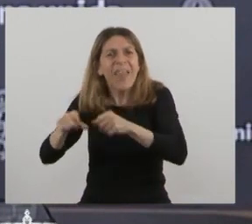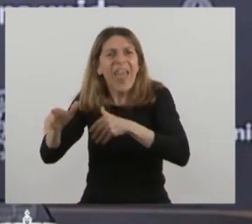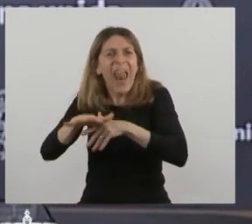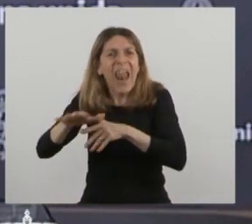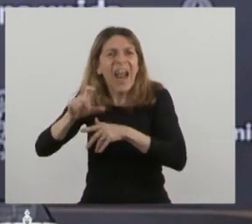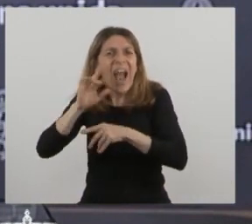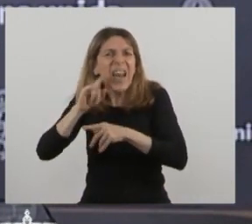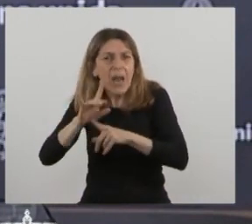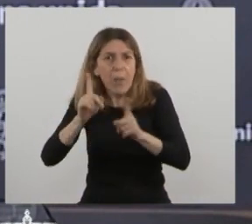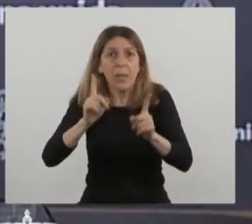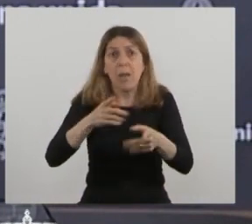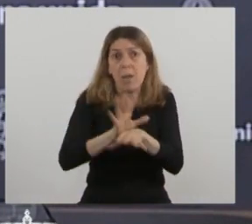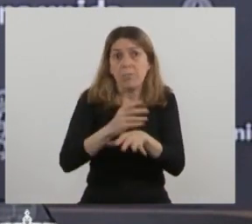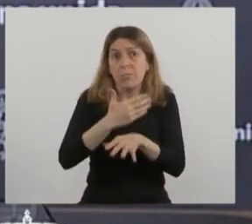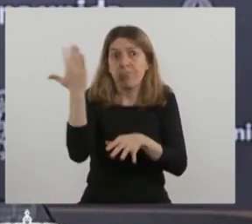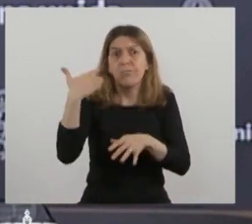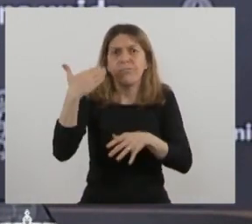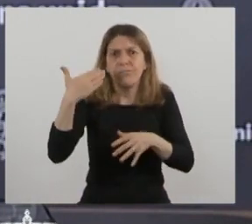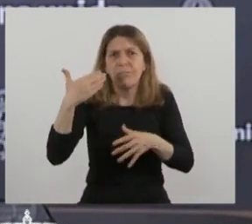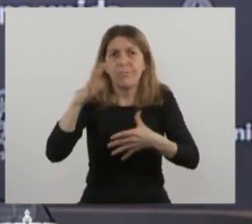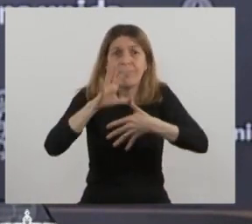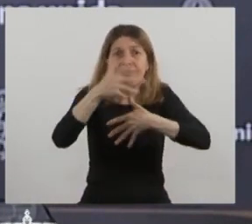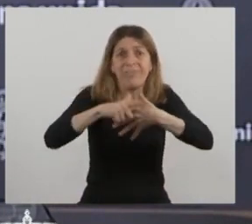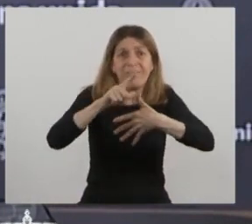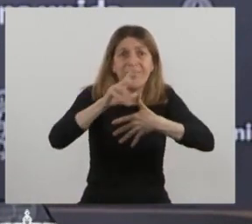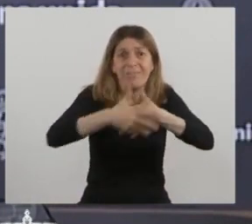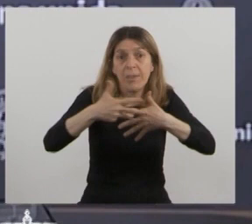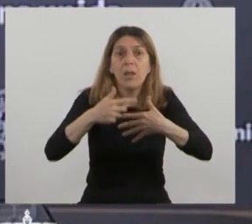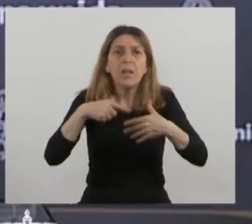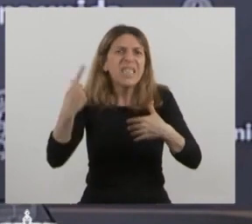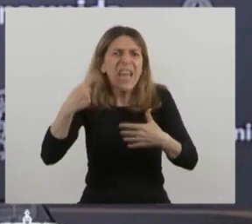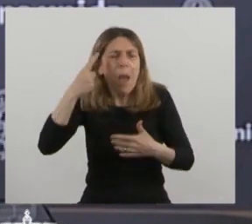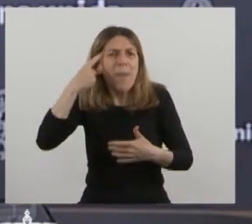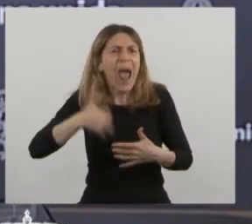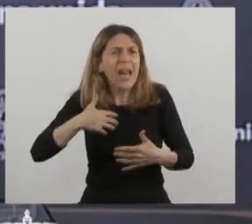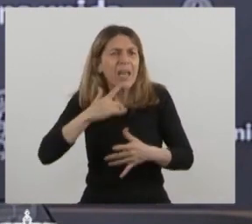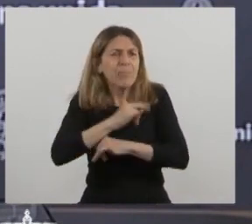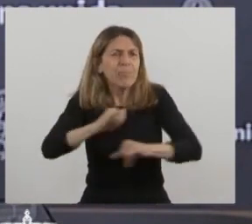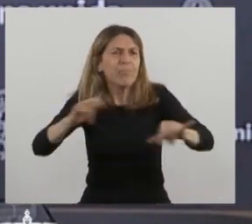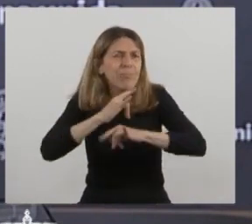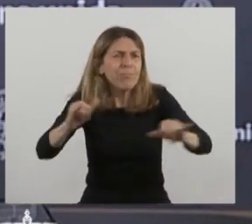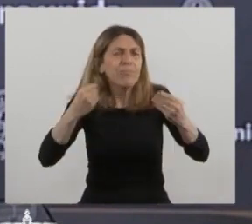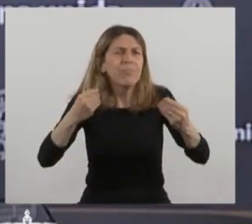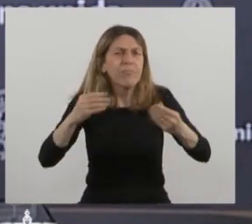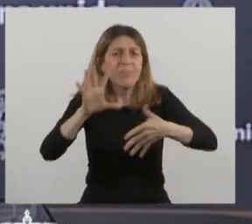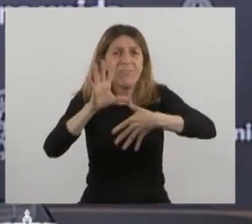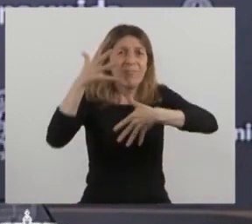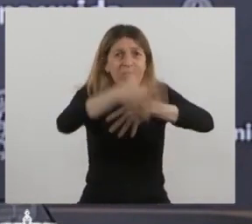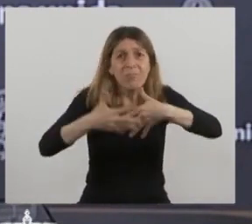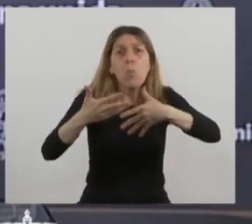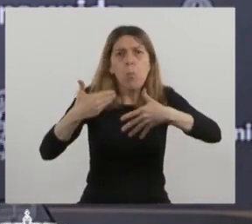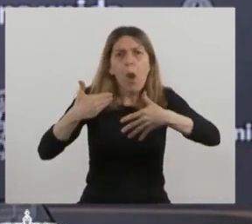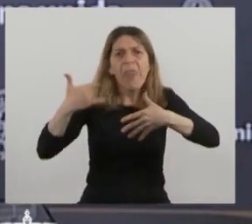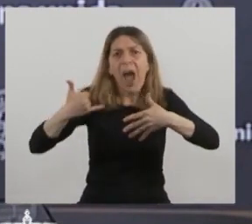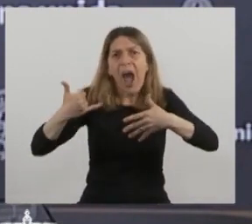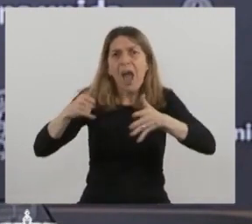Conferencia Iberoamericana. Hemos siempre propiciado impulsos para que la región pueda acceder al financiamiento